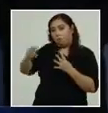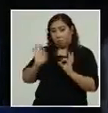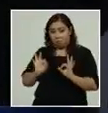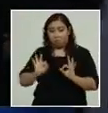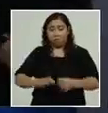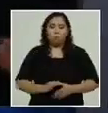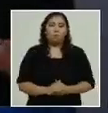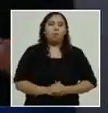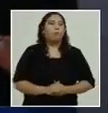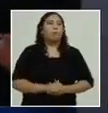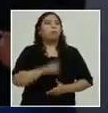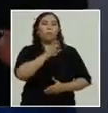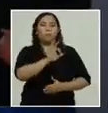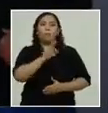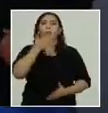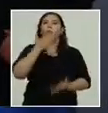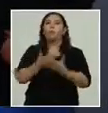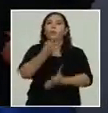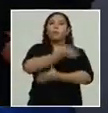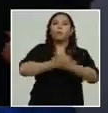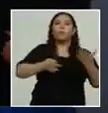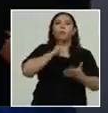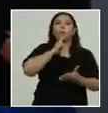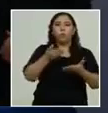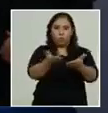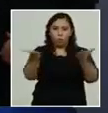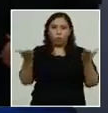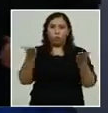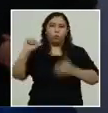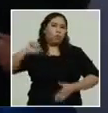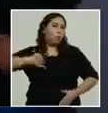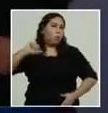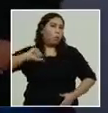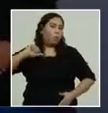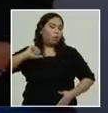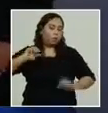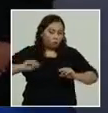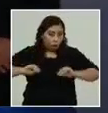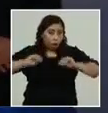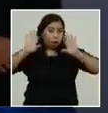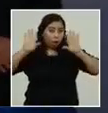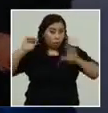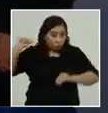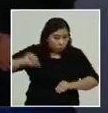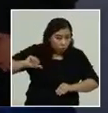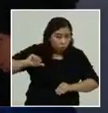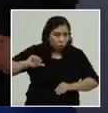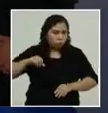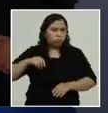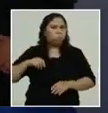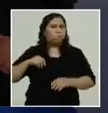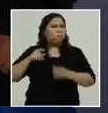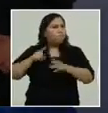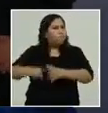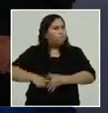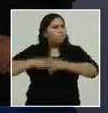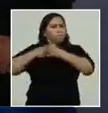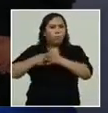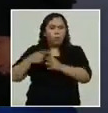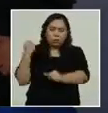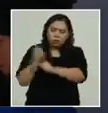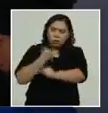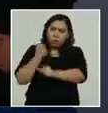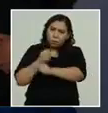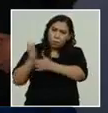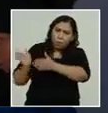Muy buenas tardes a todo el pueblo hondureño. En esta mañana se ha iniciado una operación de enormes dimensiones